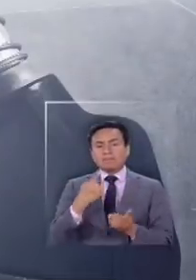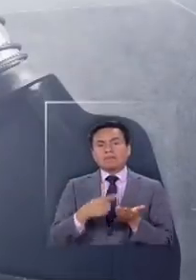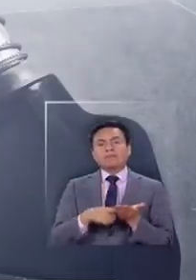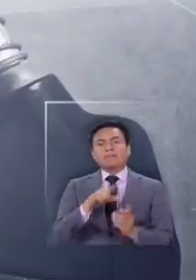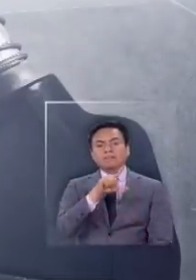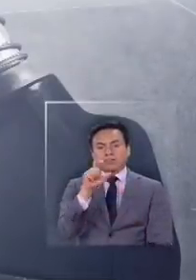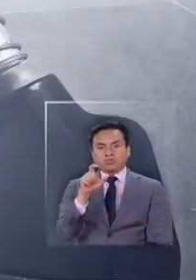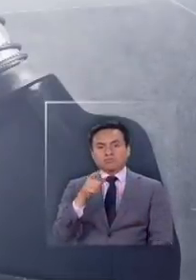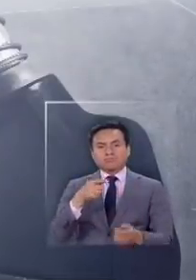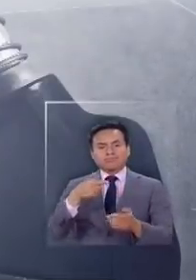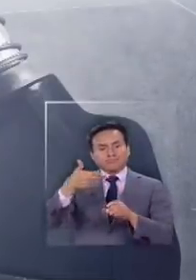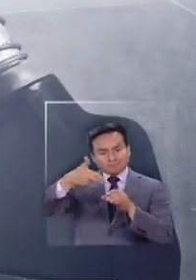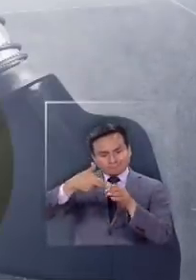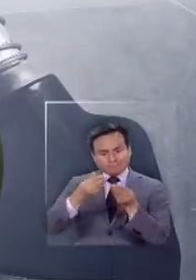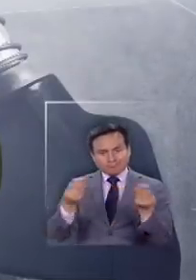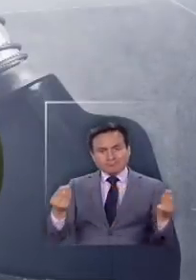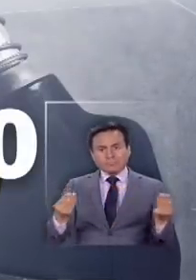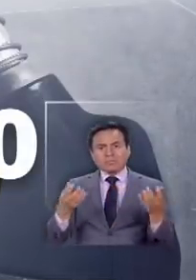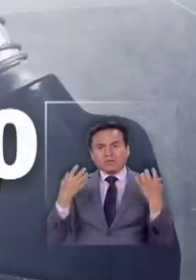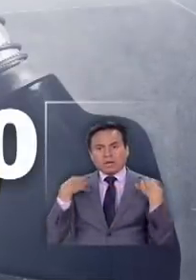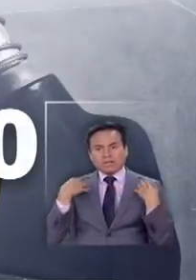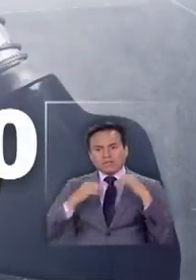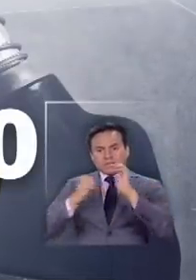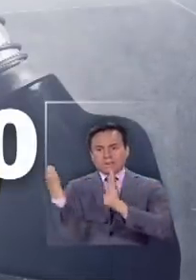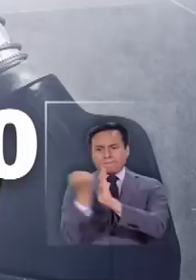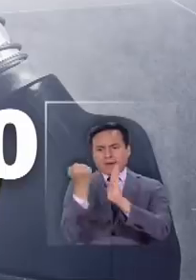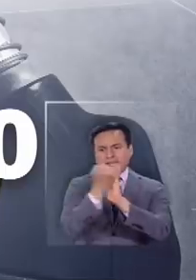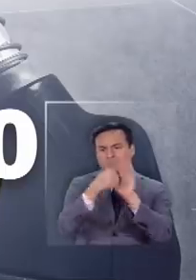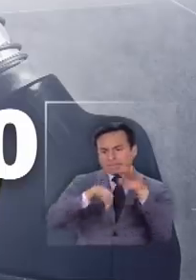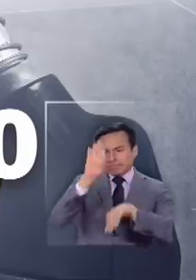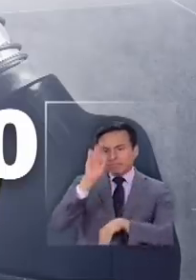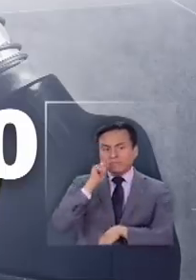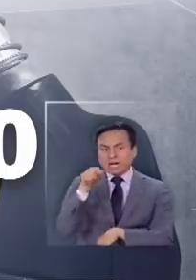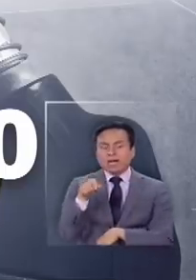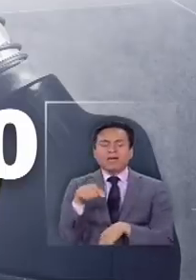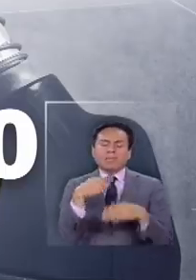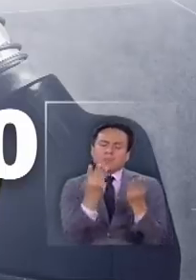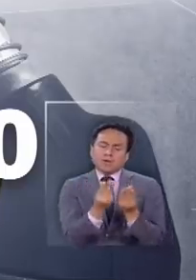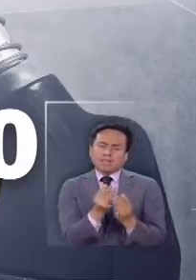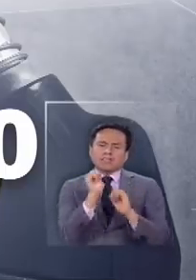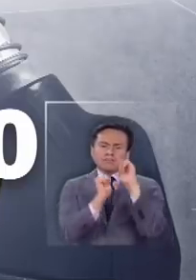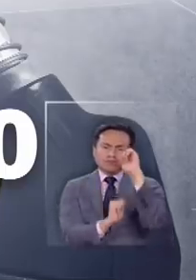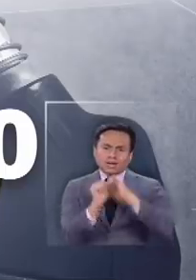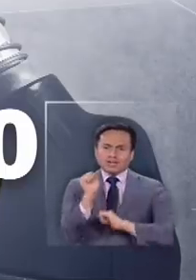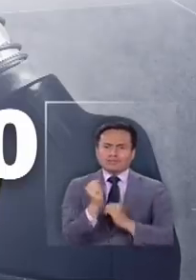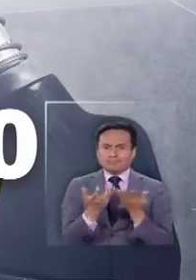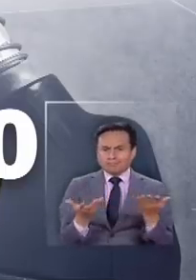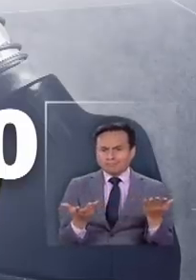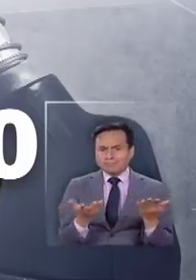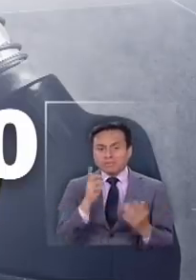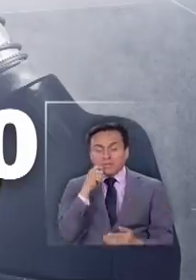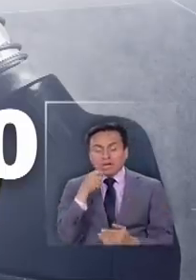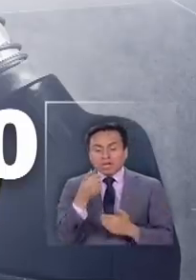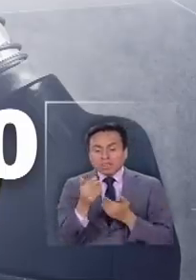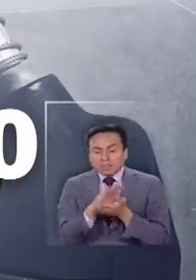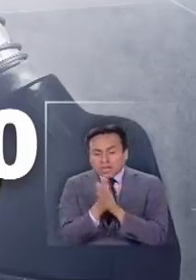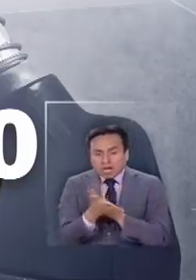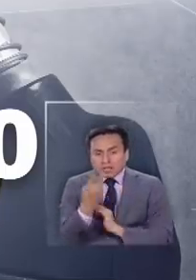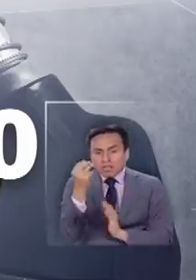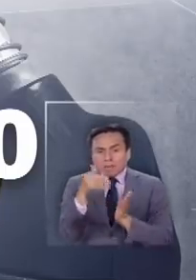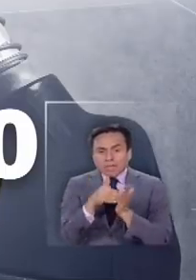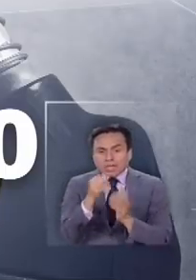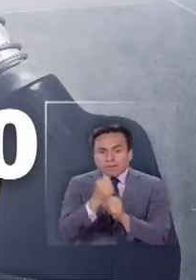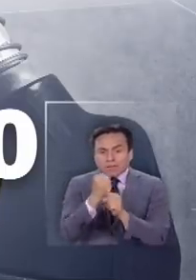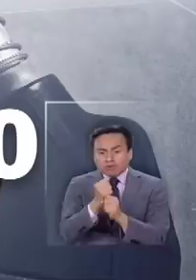Servicentros, la mayoría consignatarios de las grandes marcas. Es decir, son pequeños empresarios y en conjunto entregan 30.000